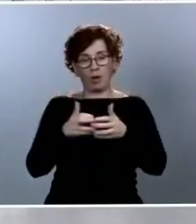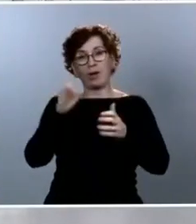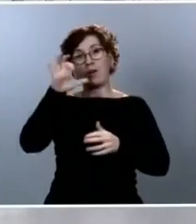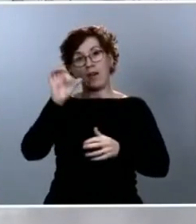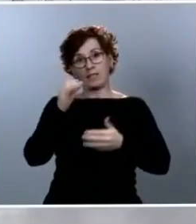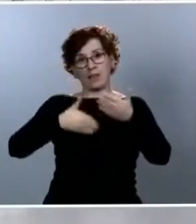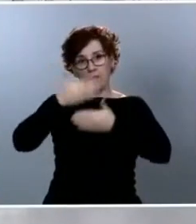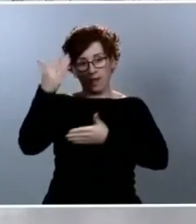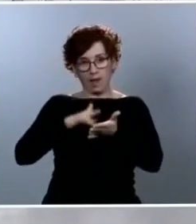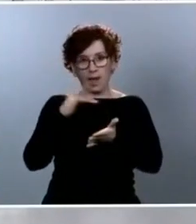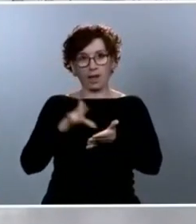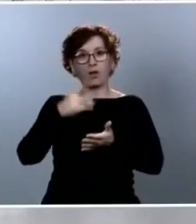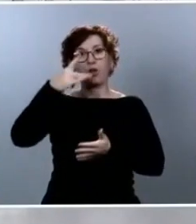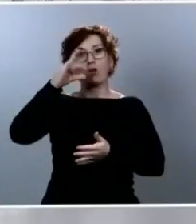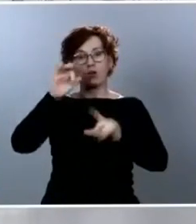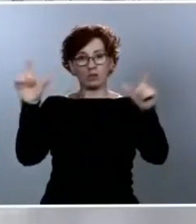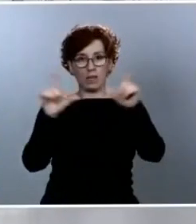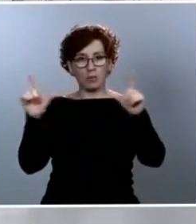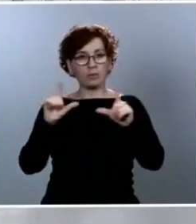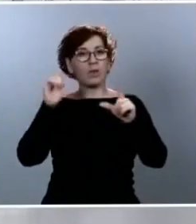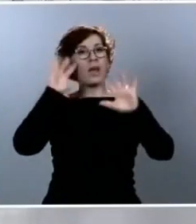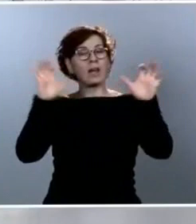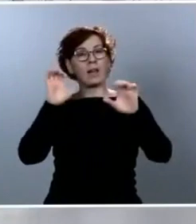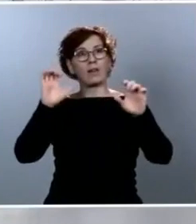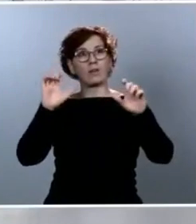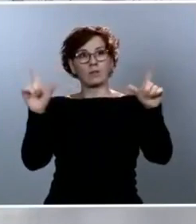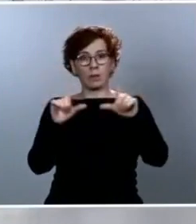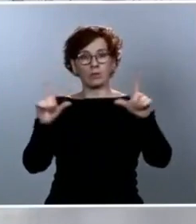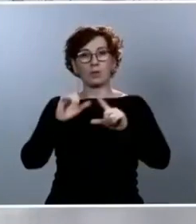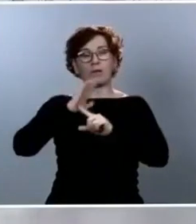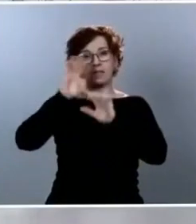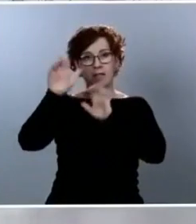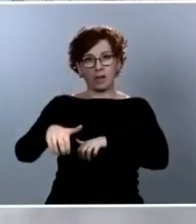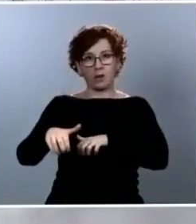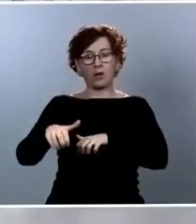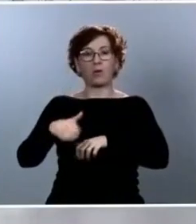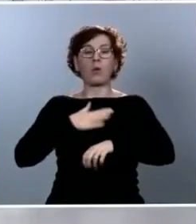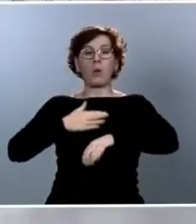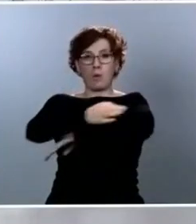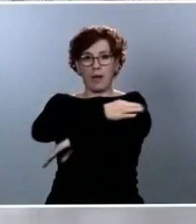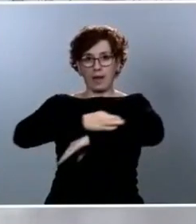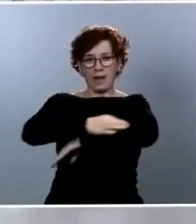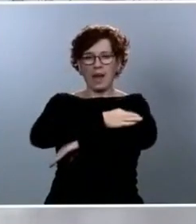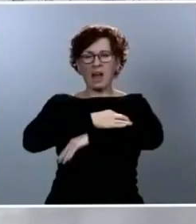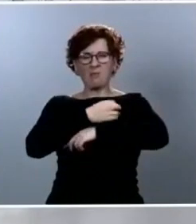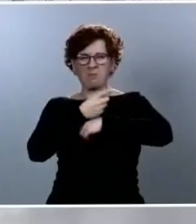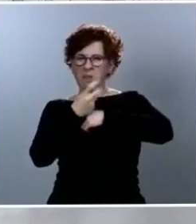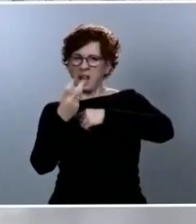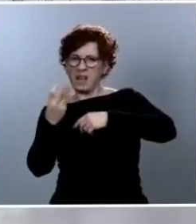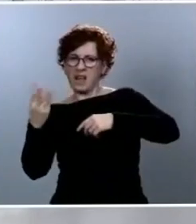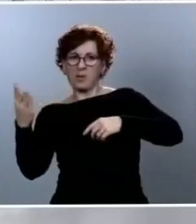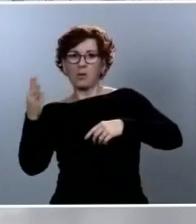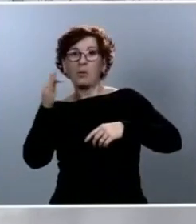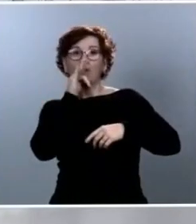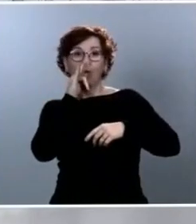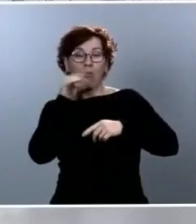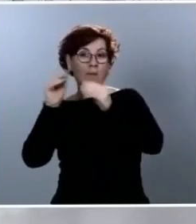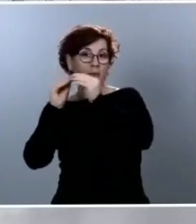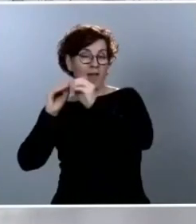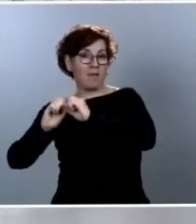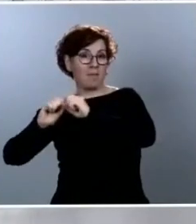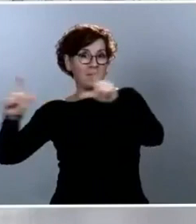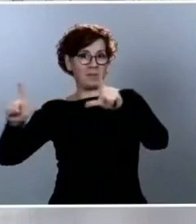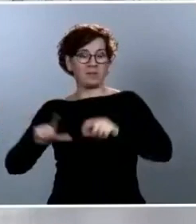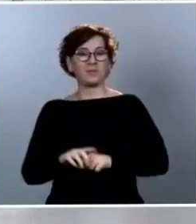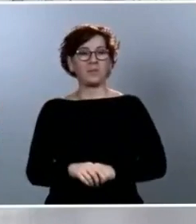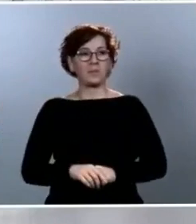Televisión, Radio Televisión Castilla y León, Crónica Balear y algún otro que está todavía configurando sus sistemas. Ahí tenemos a